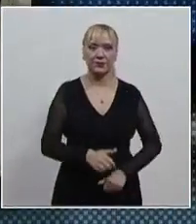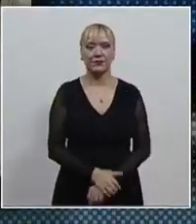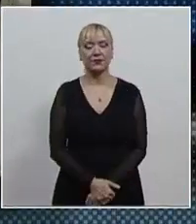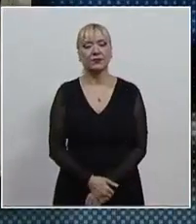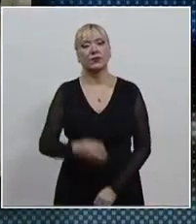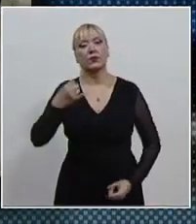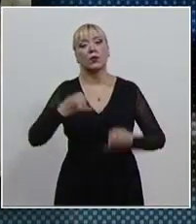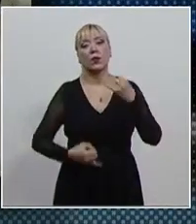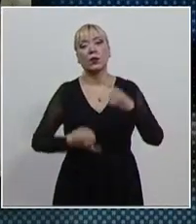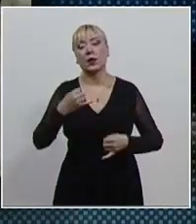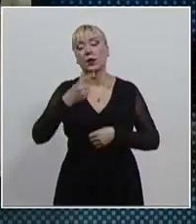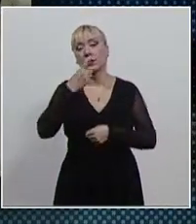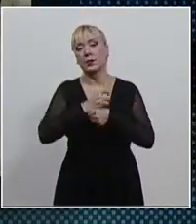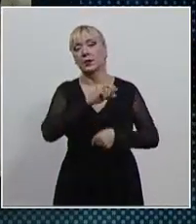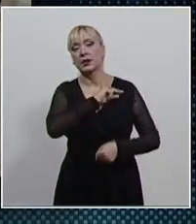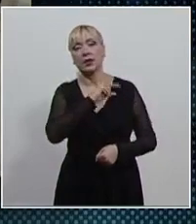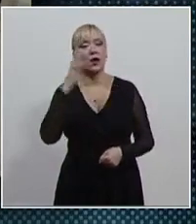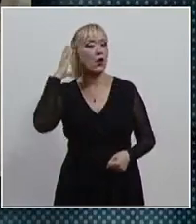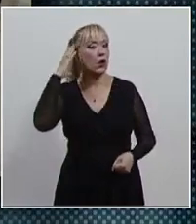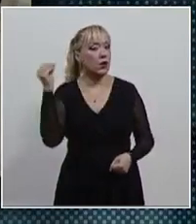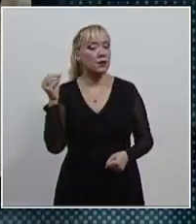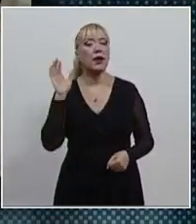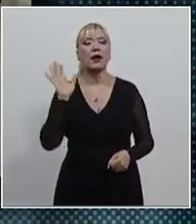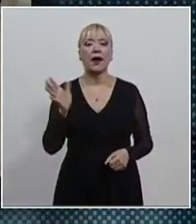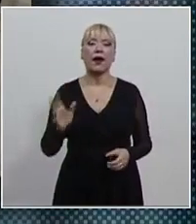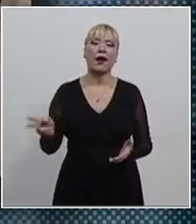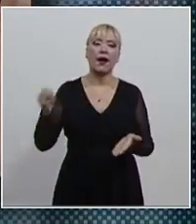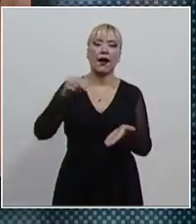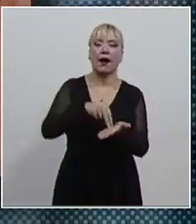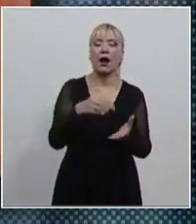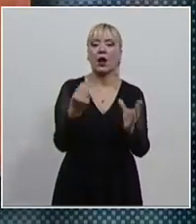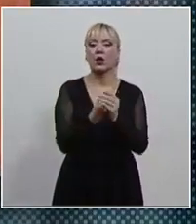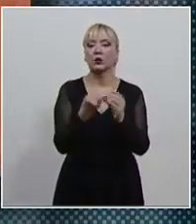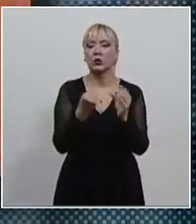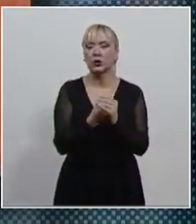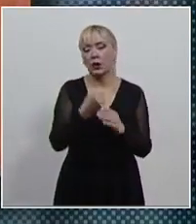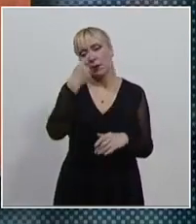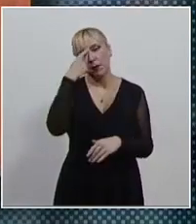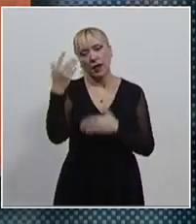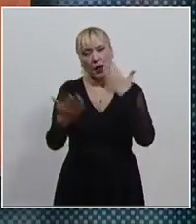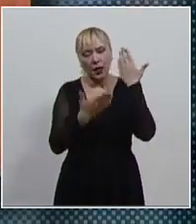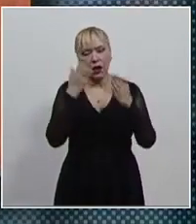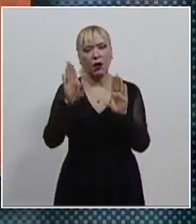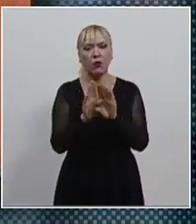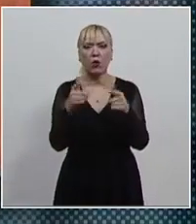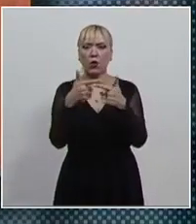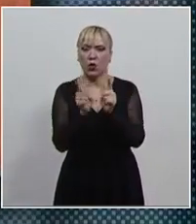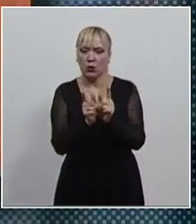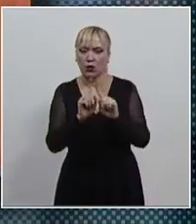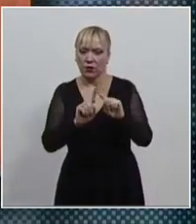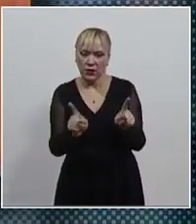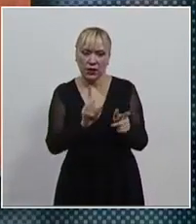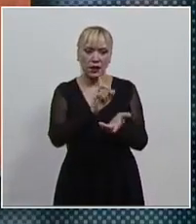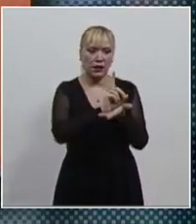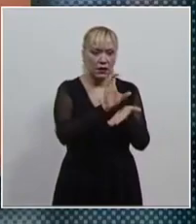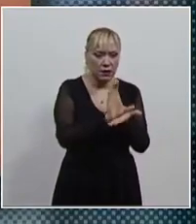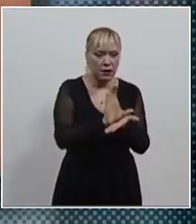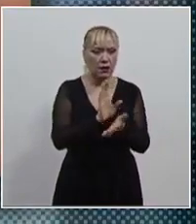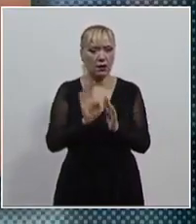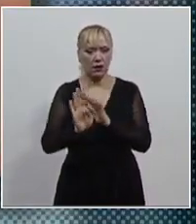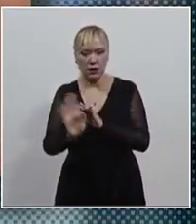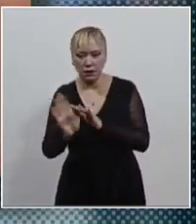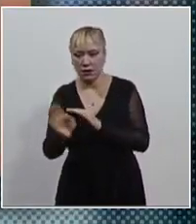Juzgadores de primera instancia de Colima participaron en el curso-taller sobre la interseccionalidad para el acceso a la justicia familiar,